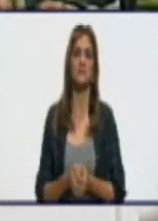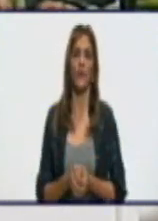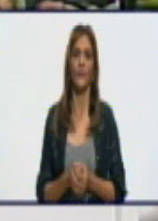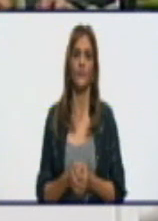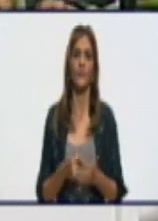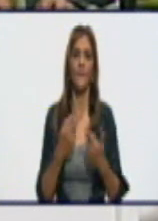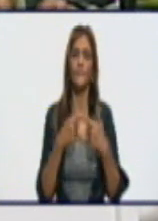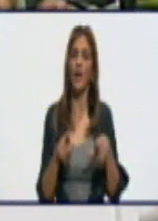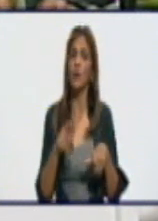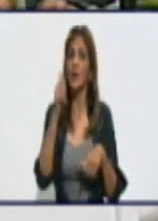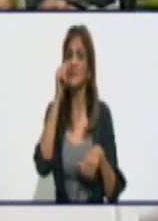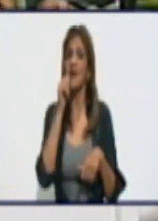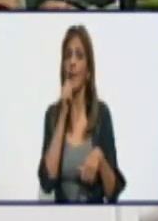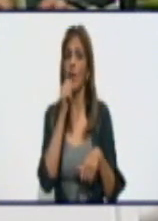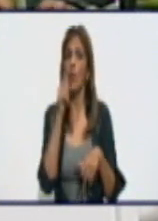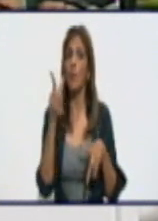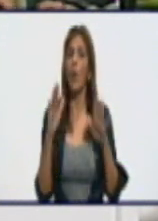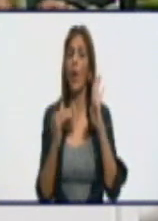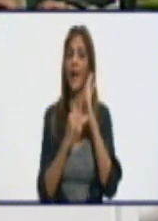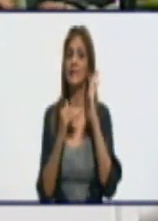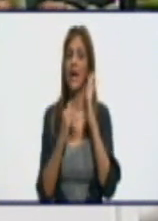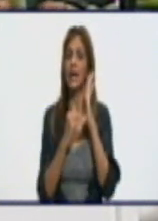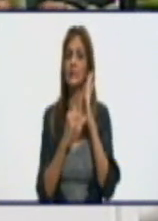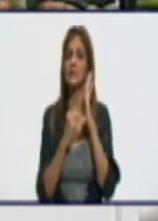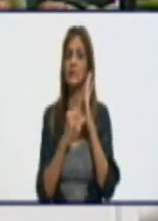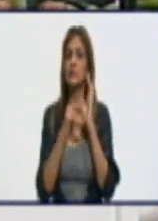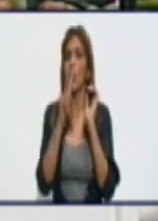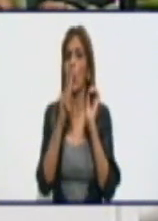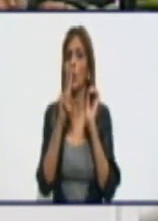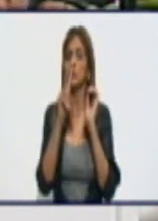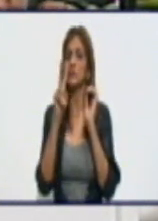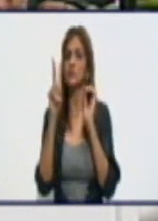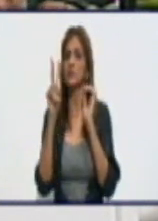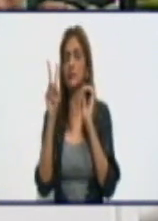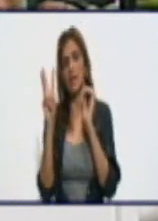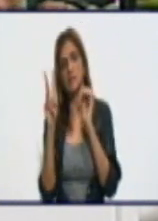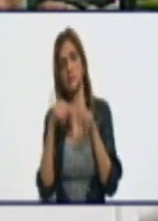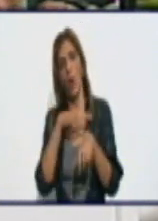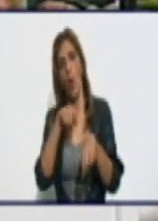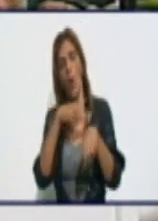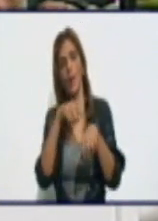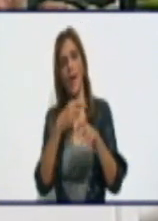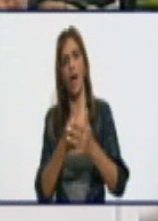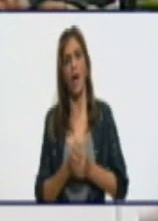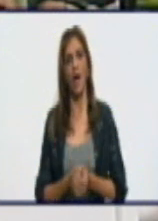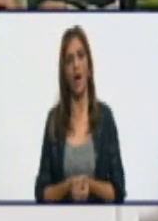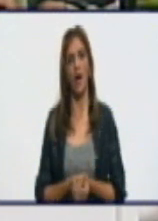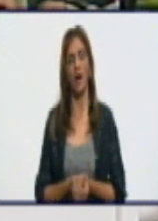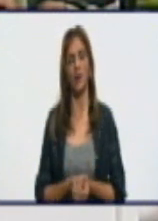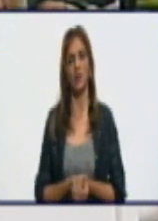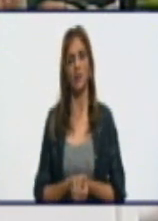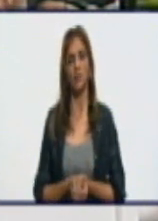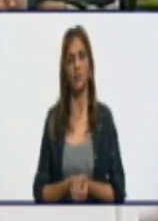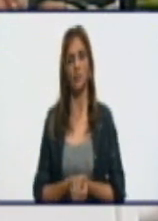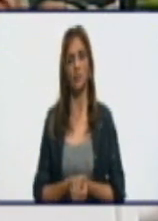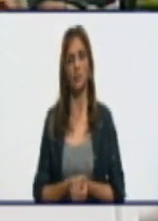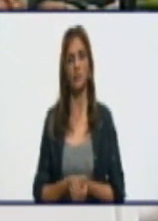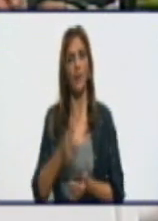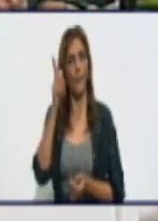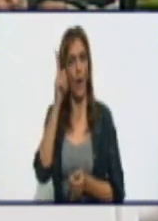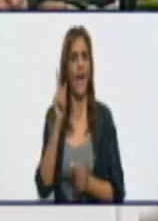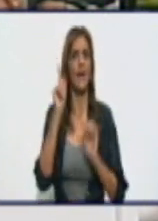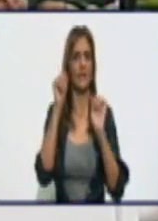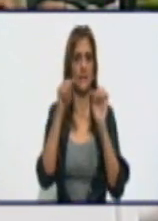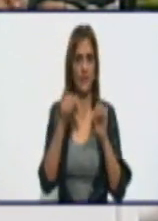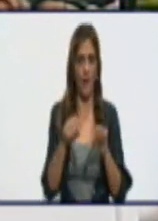afectación también el sábado, en el horario de la tarde, alrededor de dos, tres horas para la zona de Boyarriba,